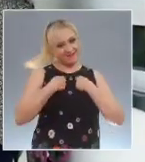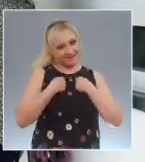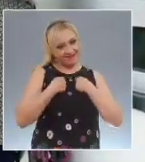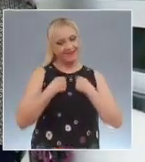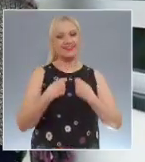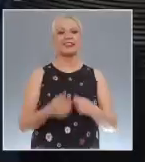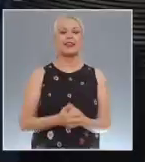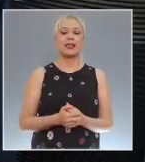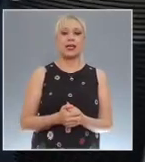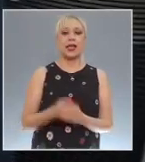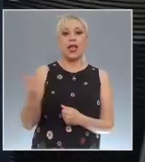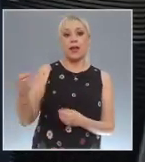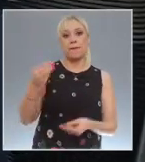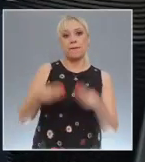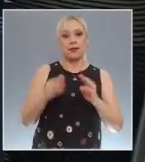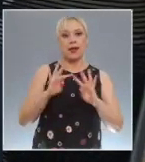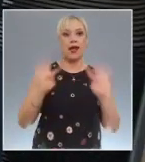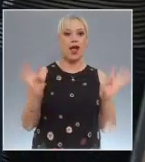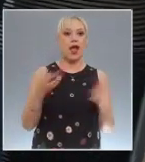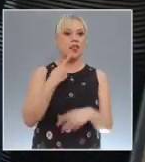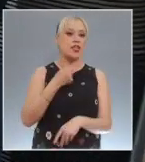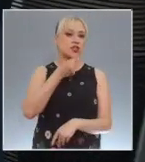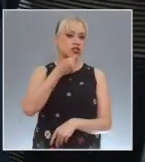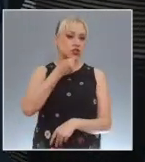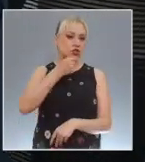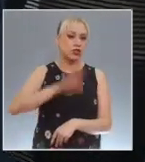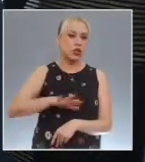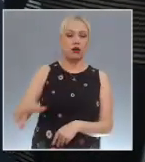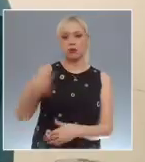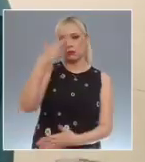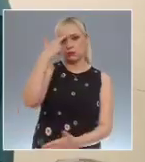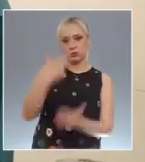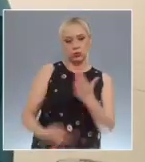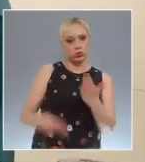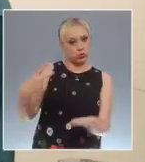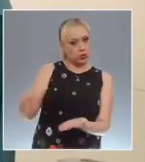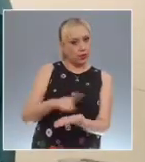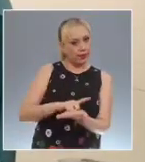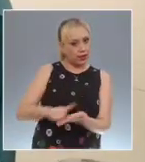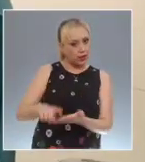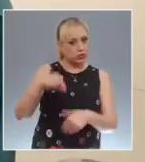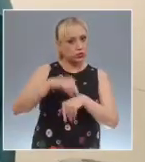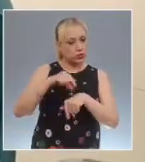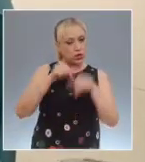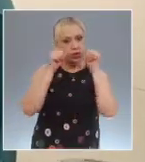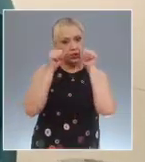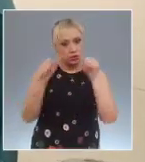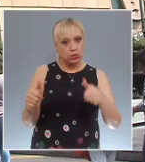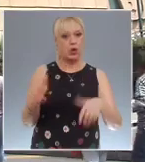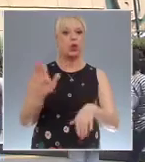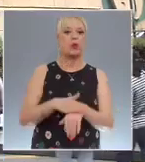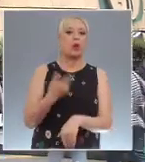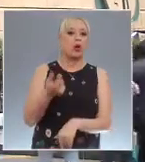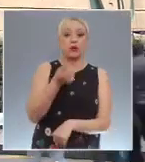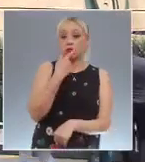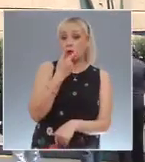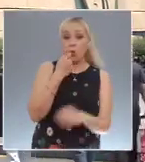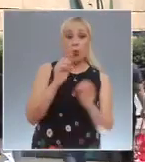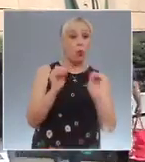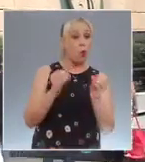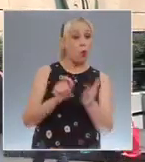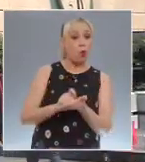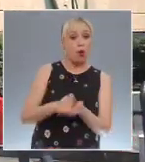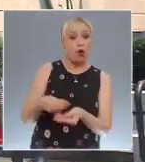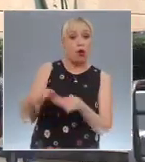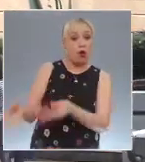niña se le vulneró su derecho fundamental de acceso a la salud por la falta de suministro de medicamentos y la inacción de la autoridad